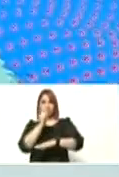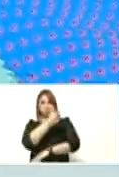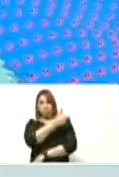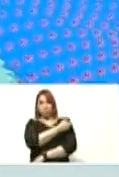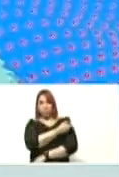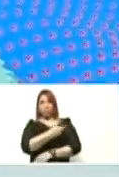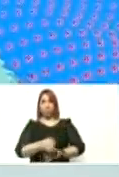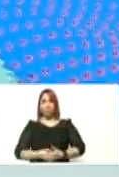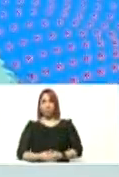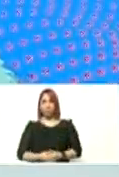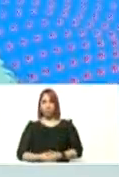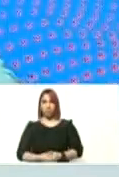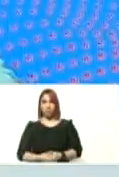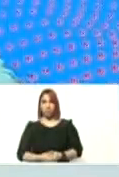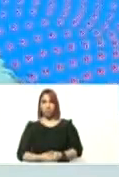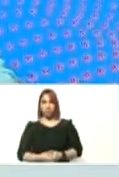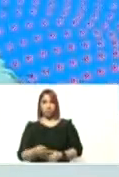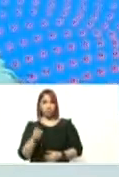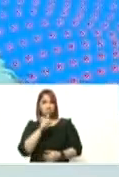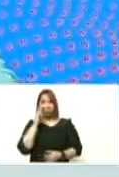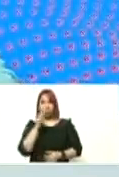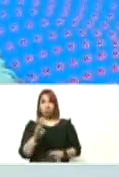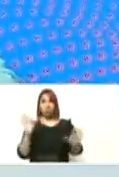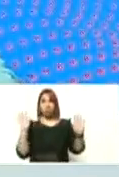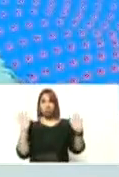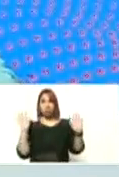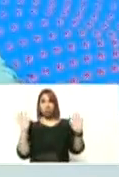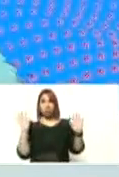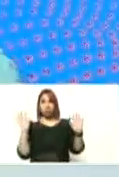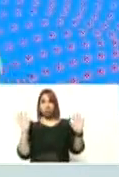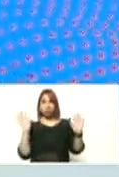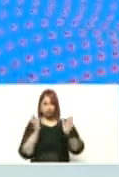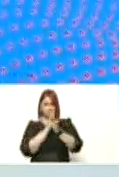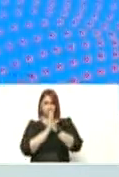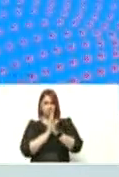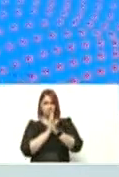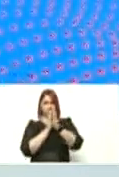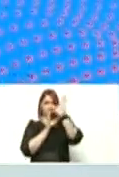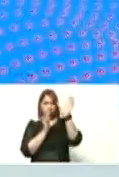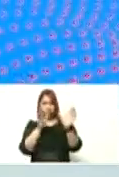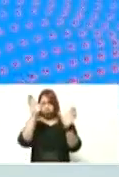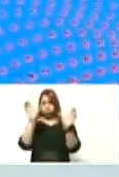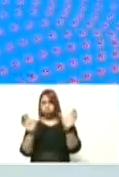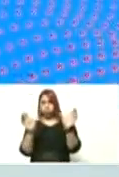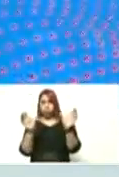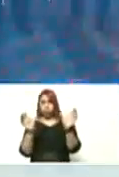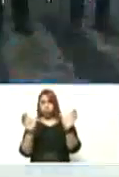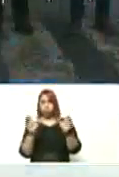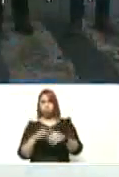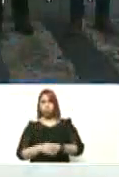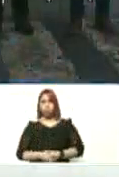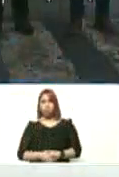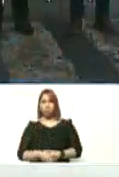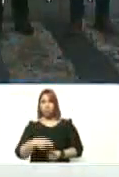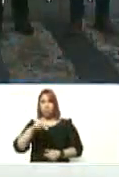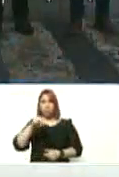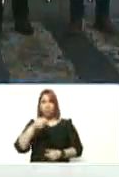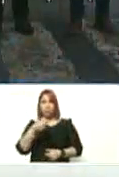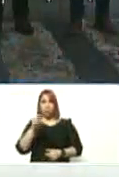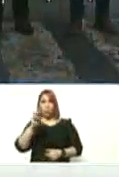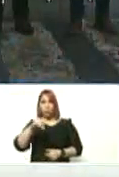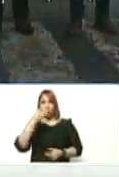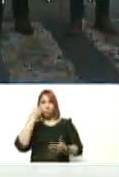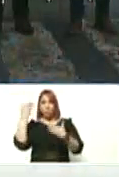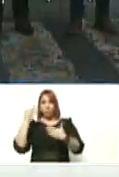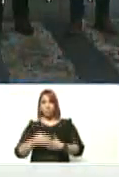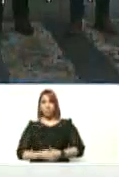no lo veo pónganmelo ahí en pantalla Nahum Nahum Nahum